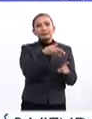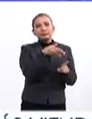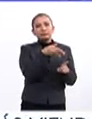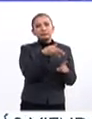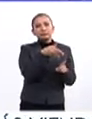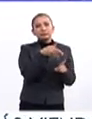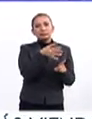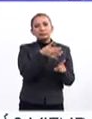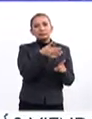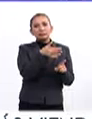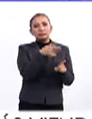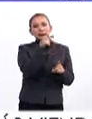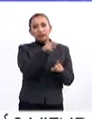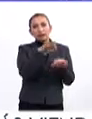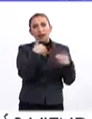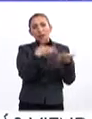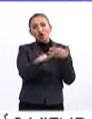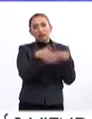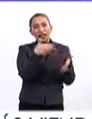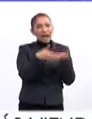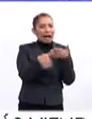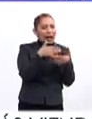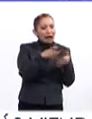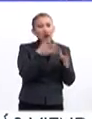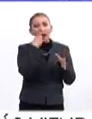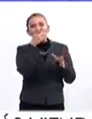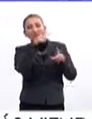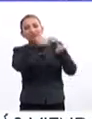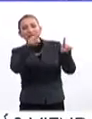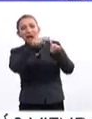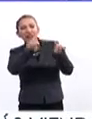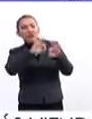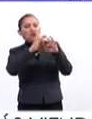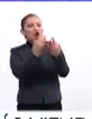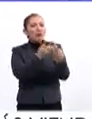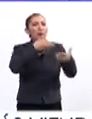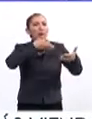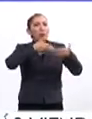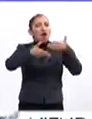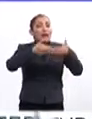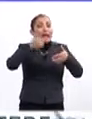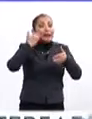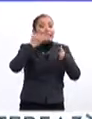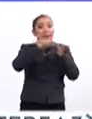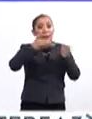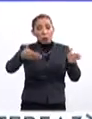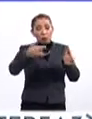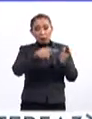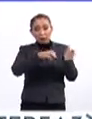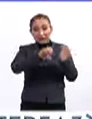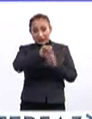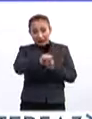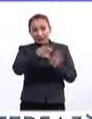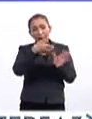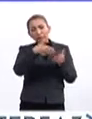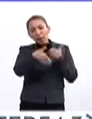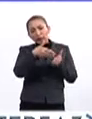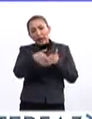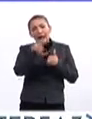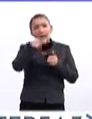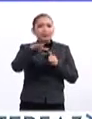esta modernidad. Habla de las distintas modernidades durante estas décadas. La modernidad